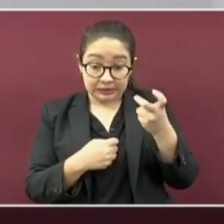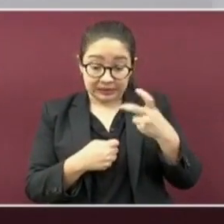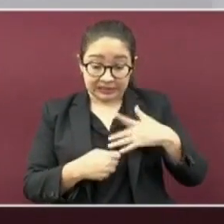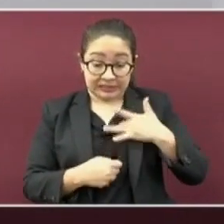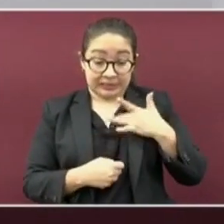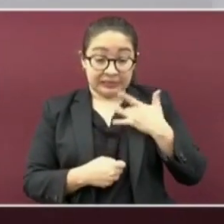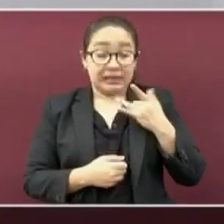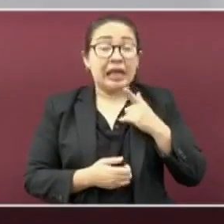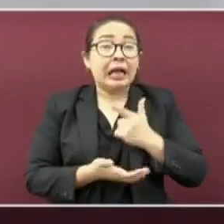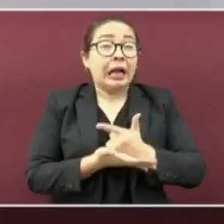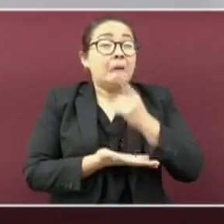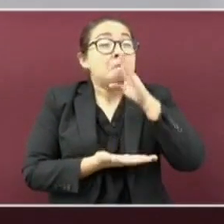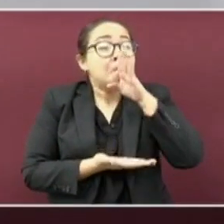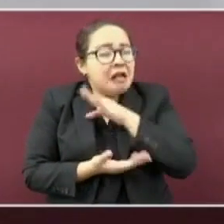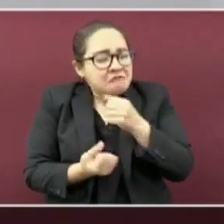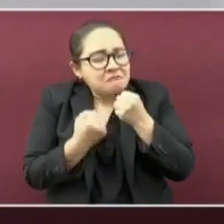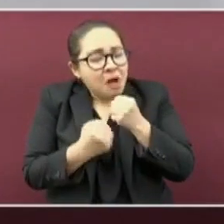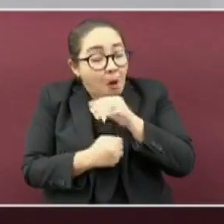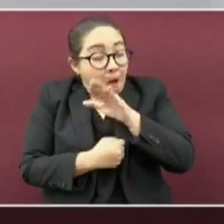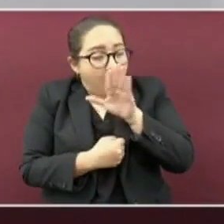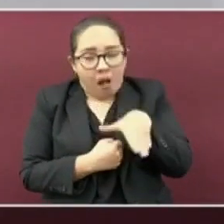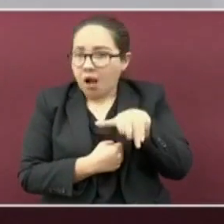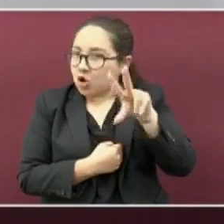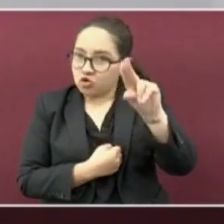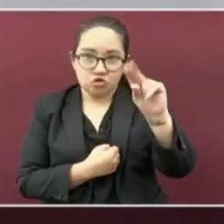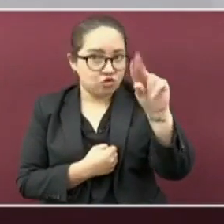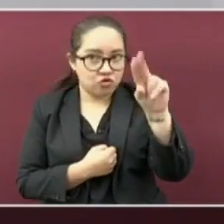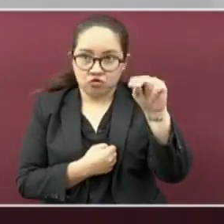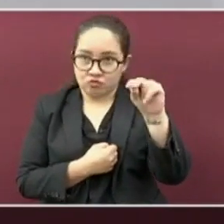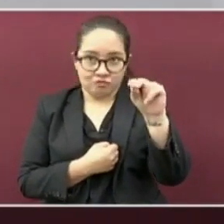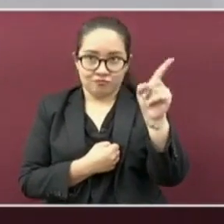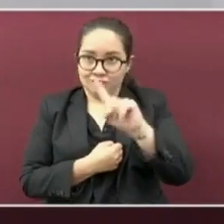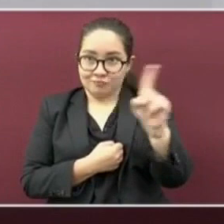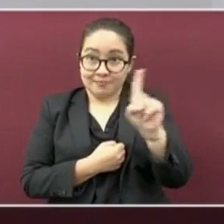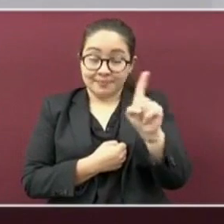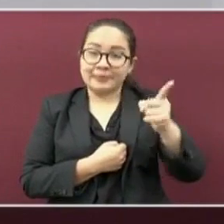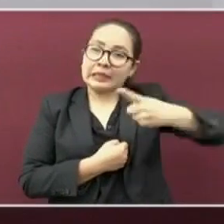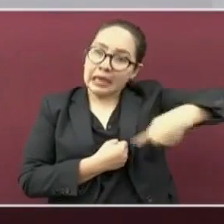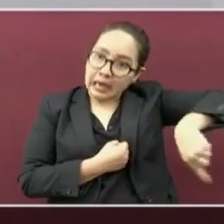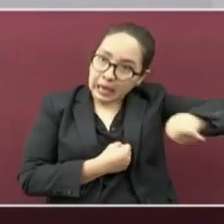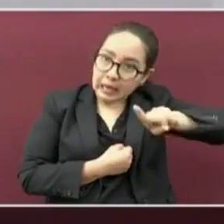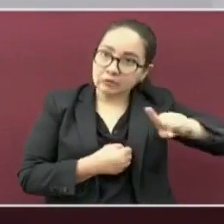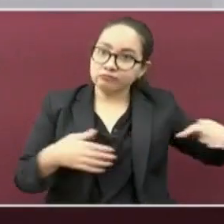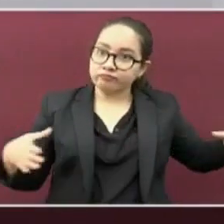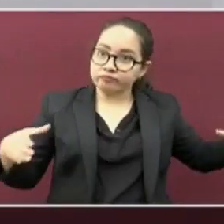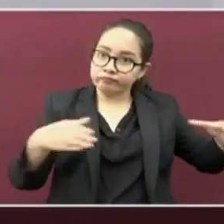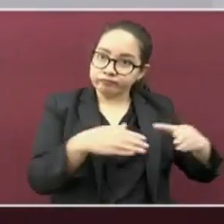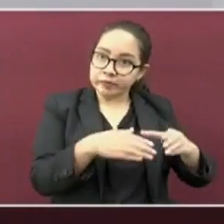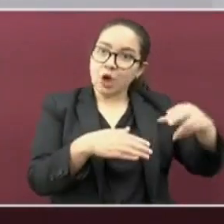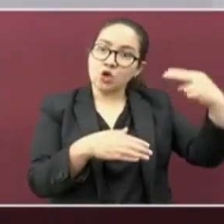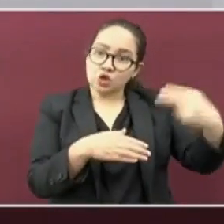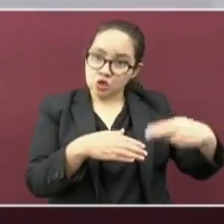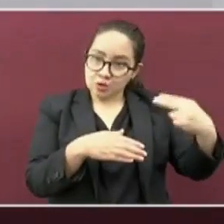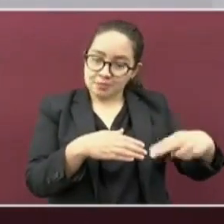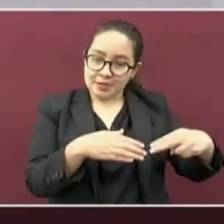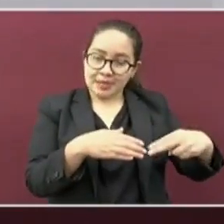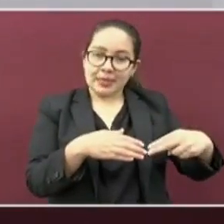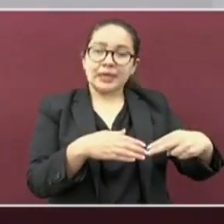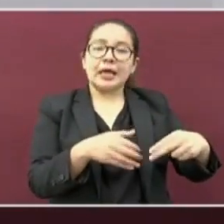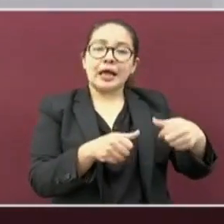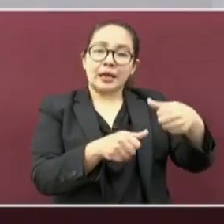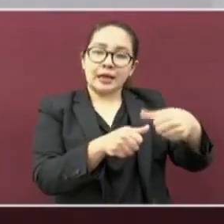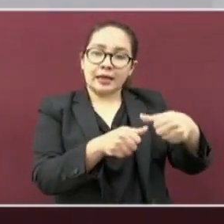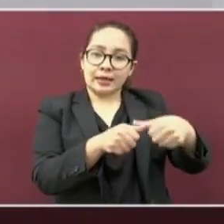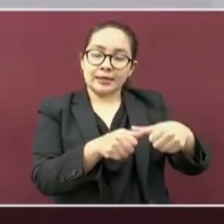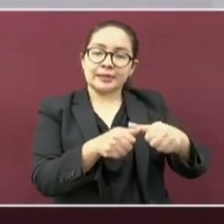graves o letales, y estas son las variantes con las letras griegas, épsilon,